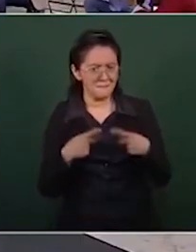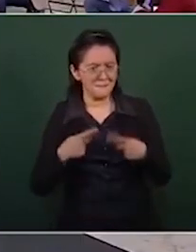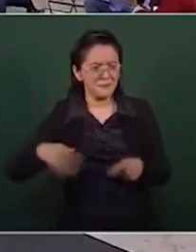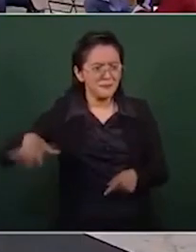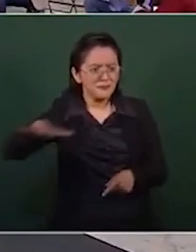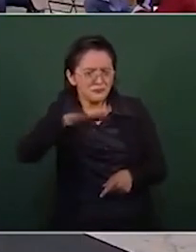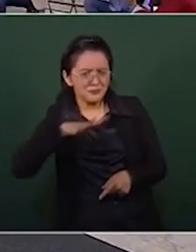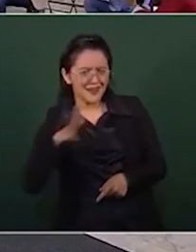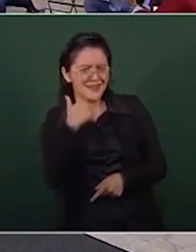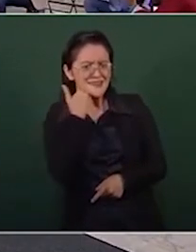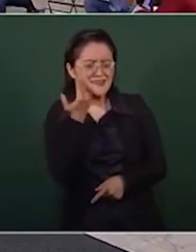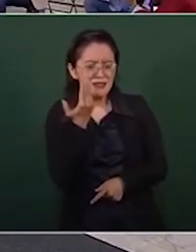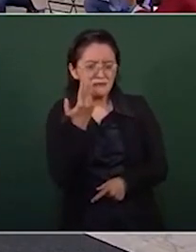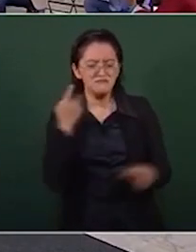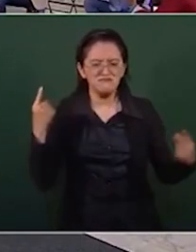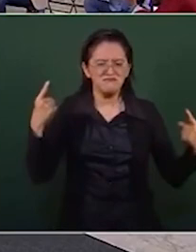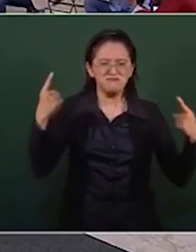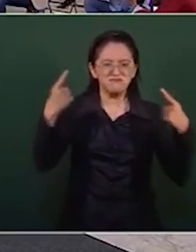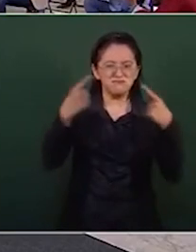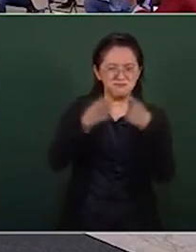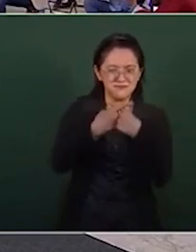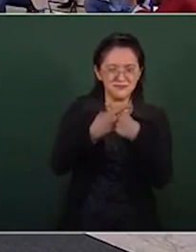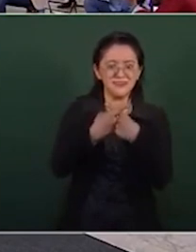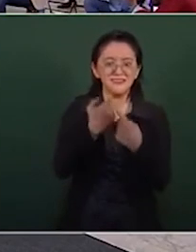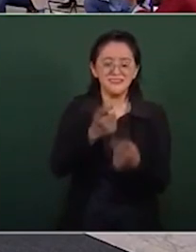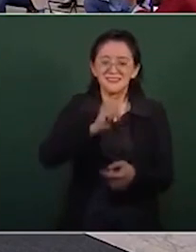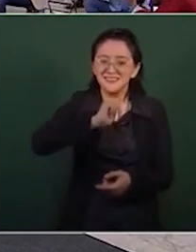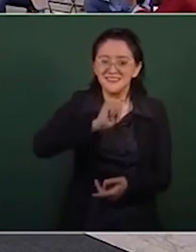llevó a la derrota.